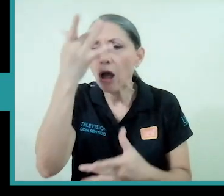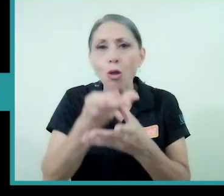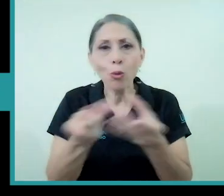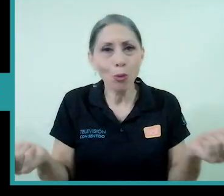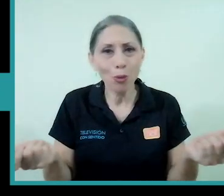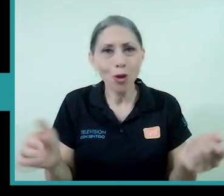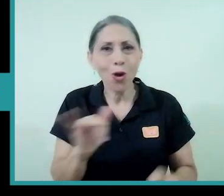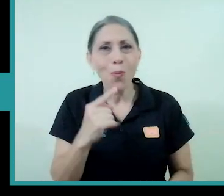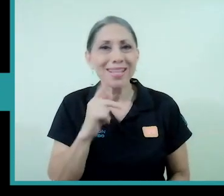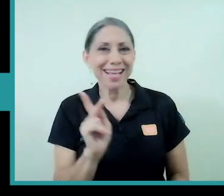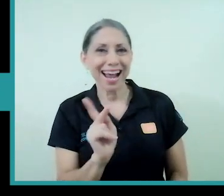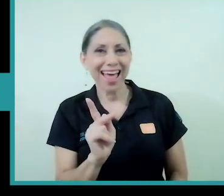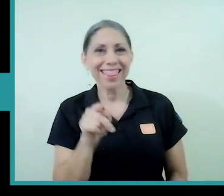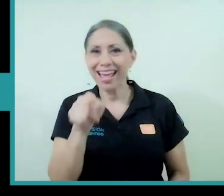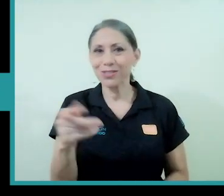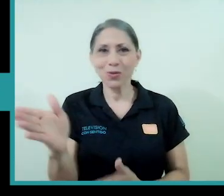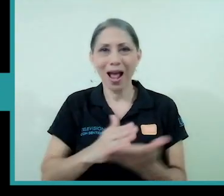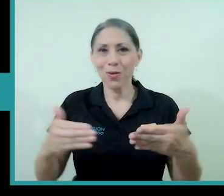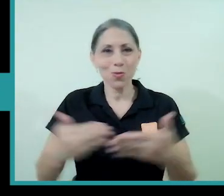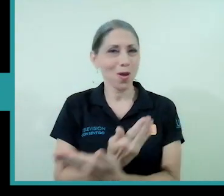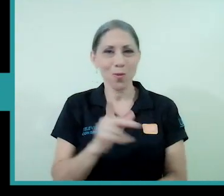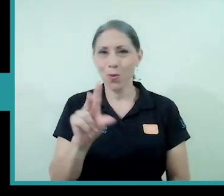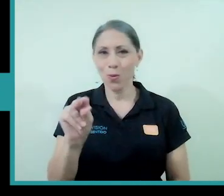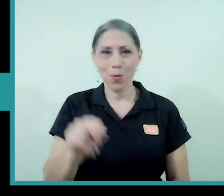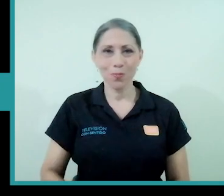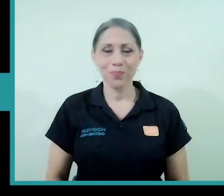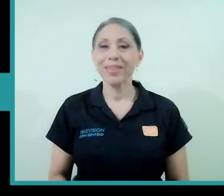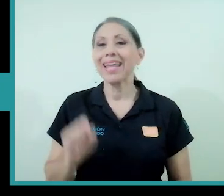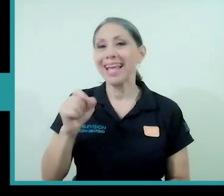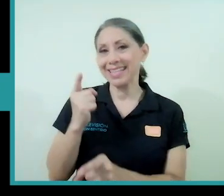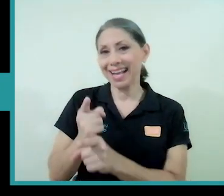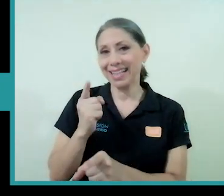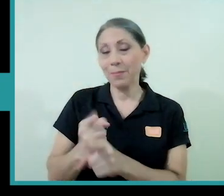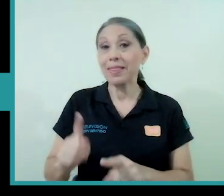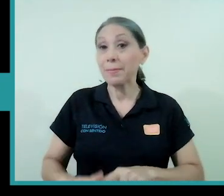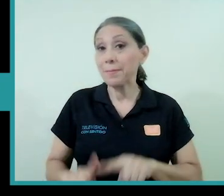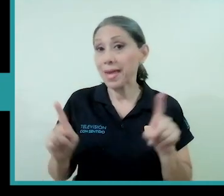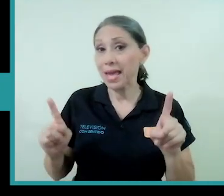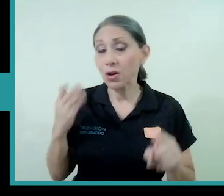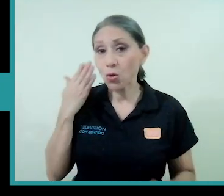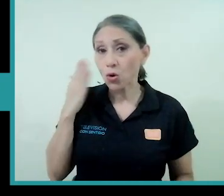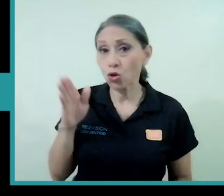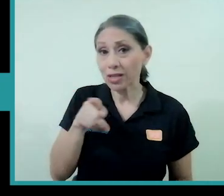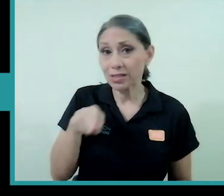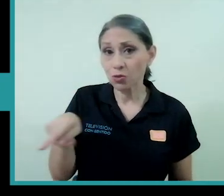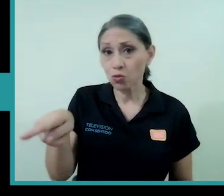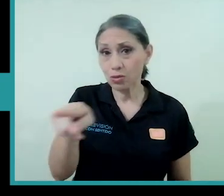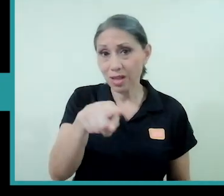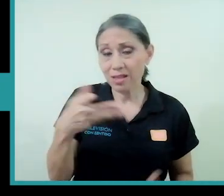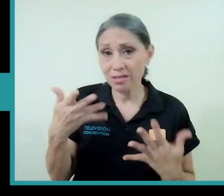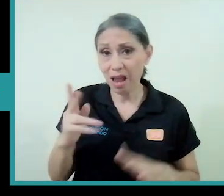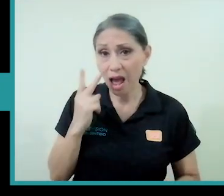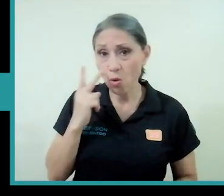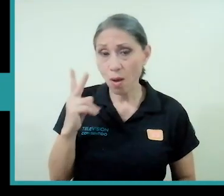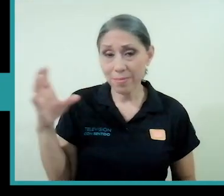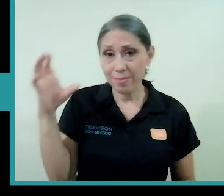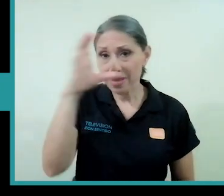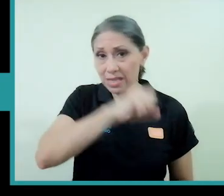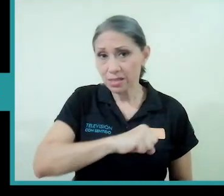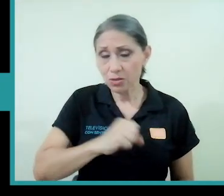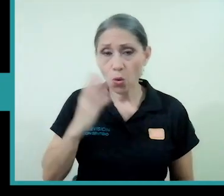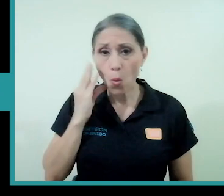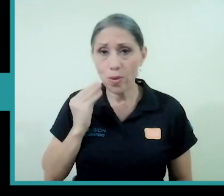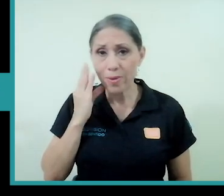como decía Katia no es nada nuevo exactamente pero bueno no sé si ustedes lo han visto o